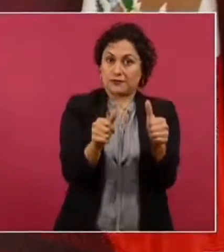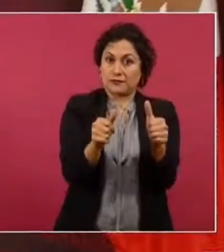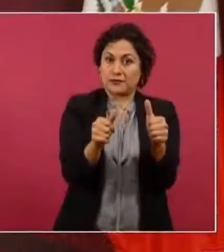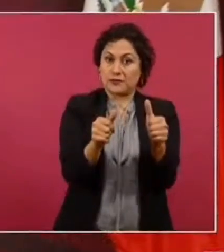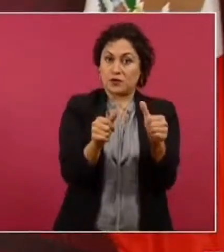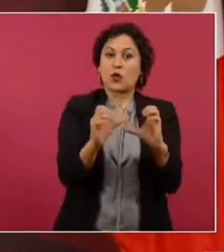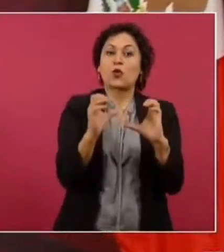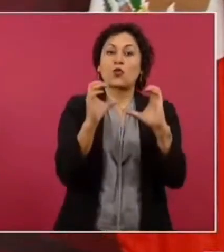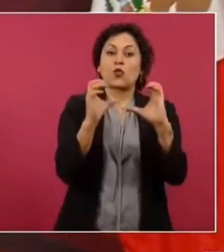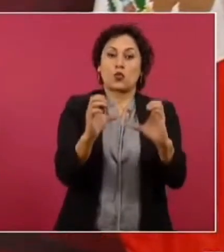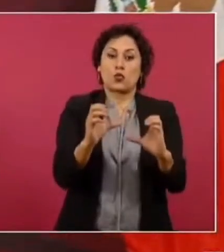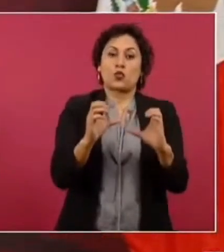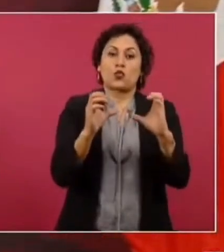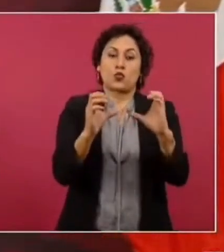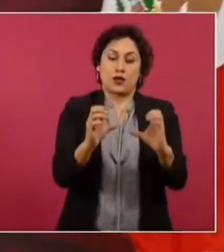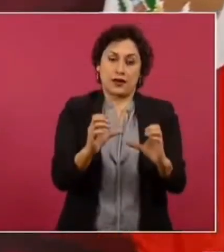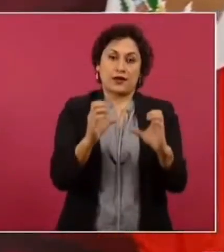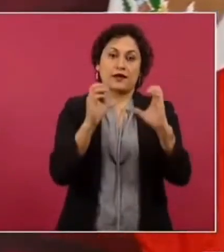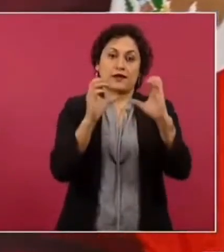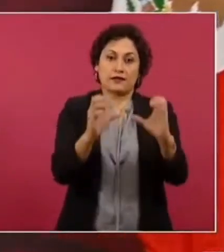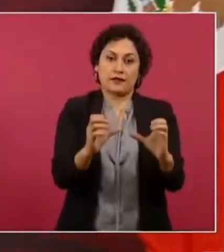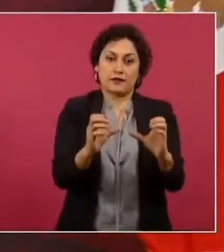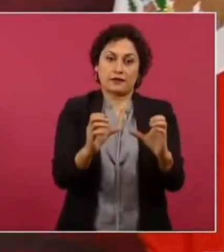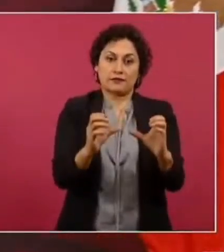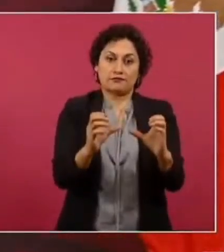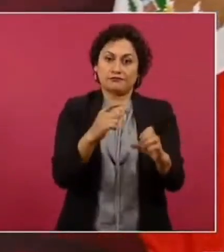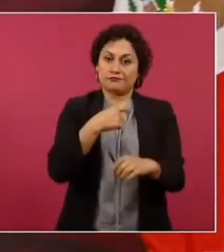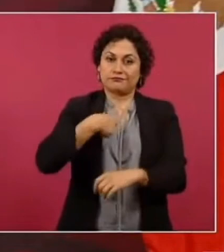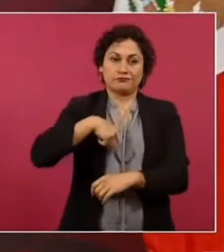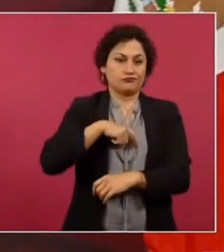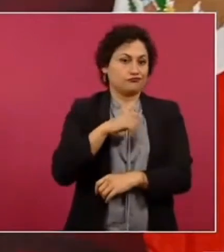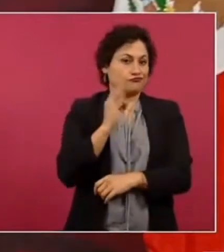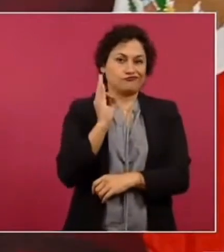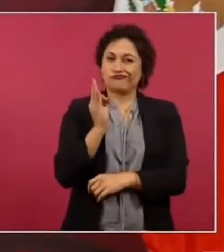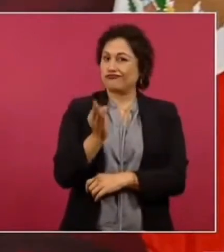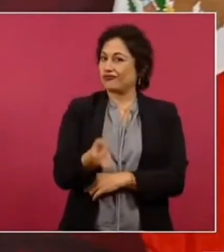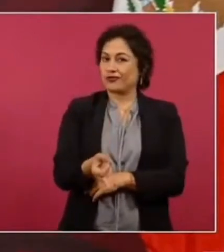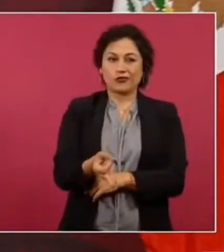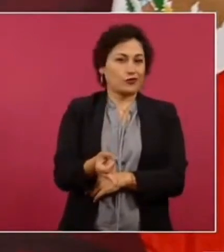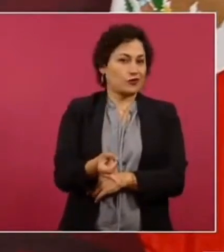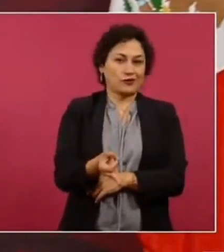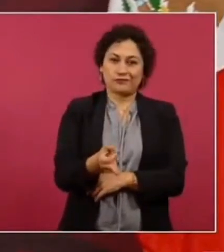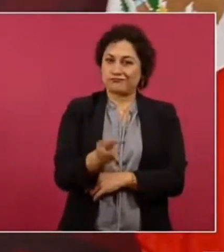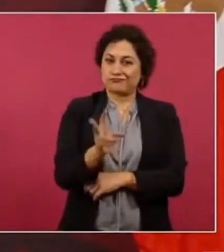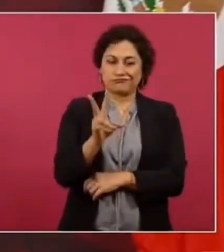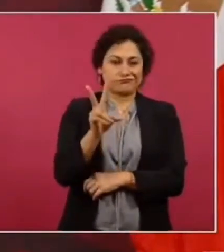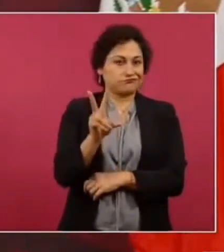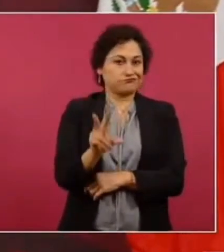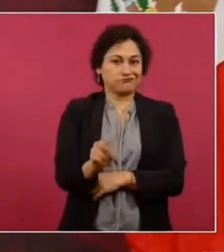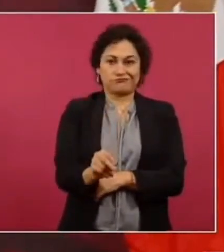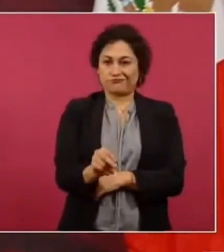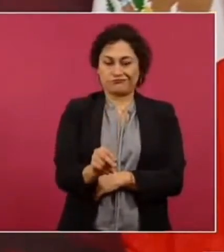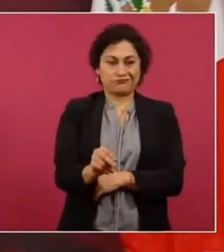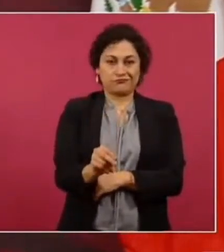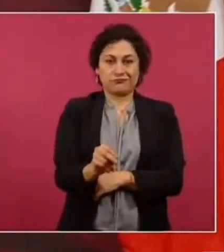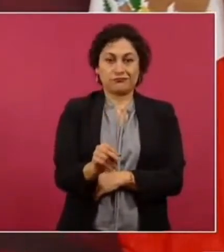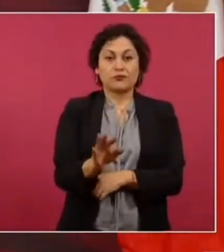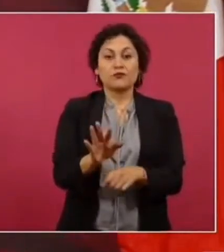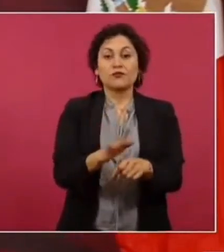aceptar tolerar porque estaríamos traicionando